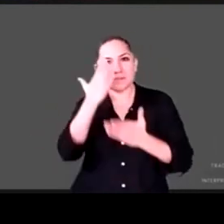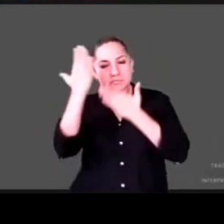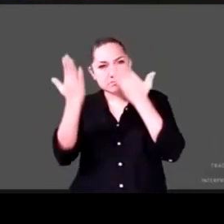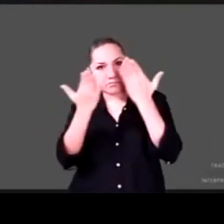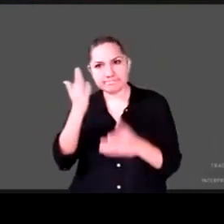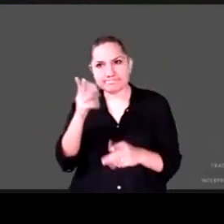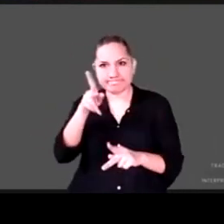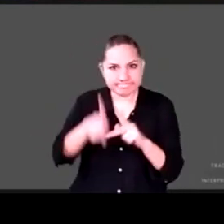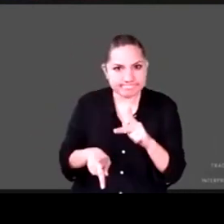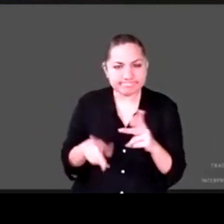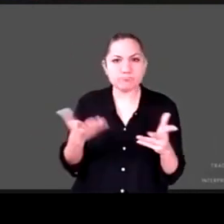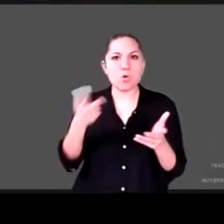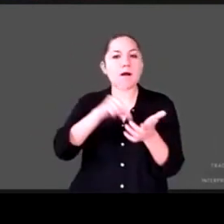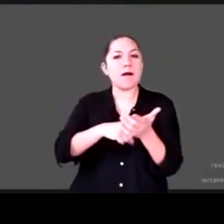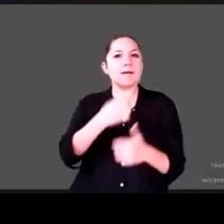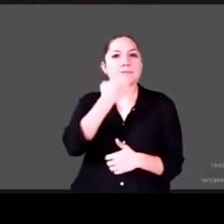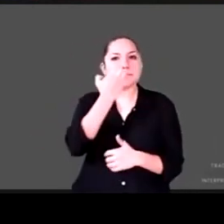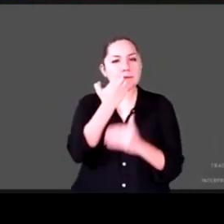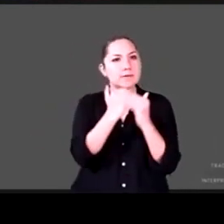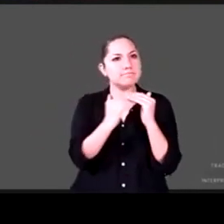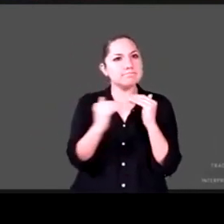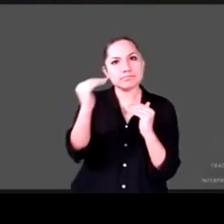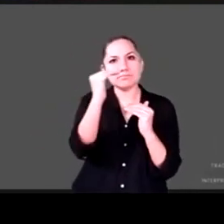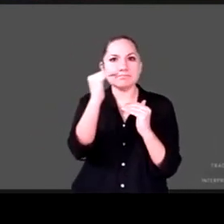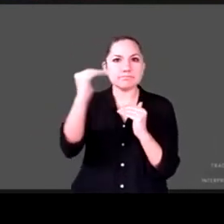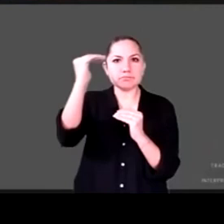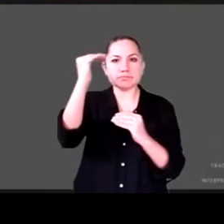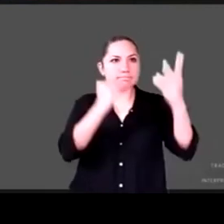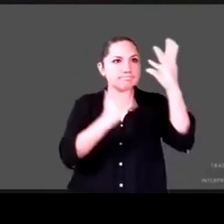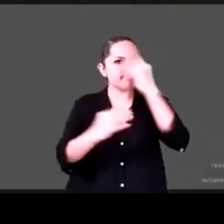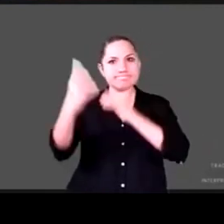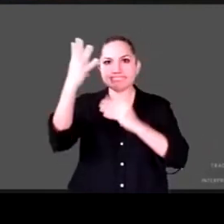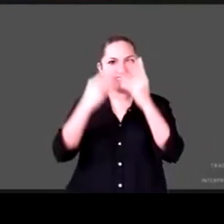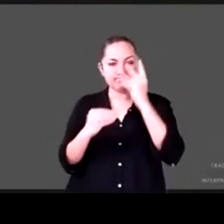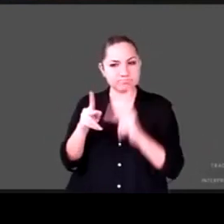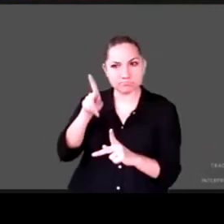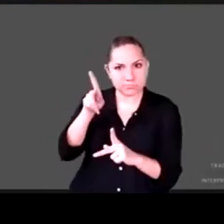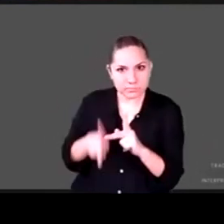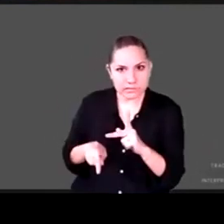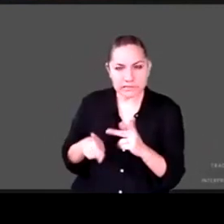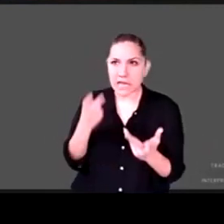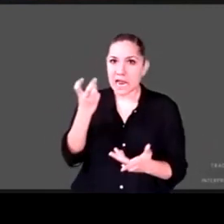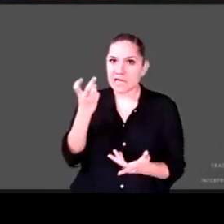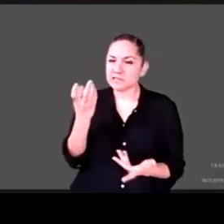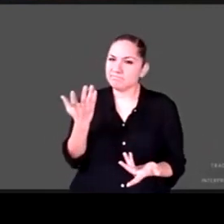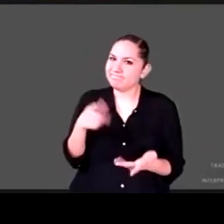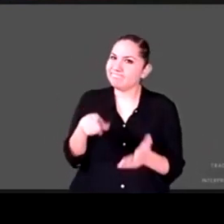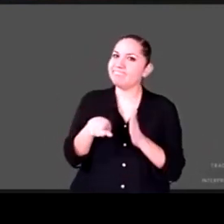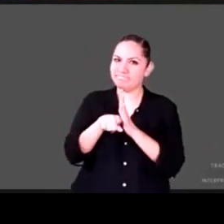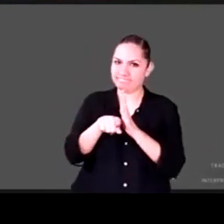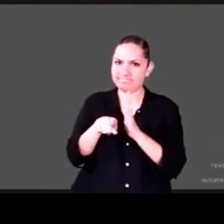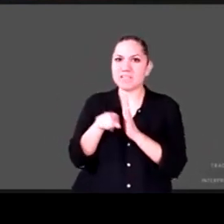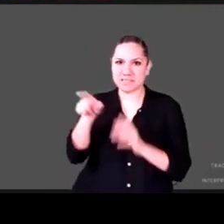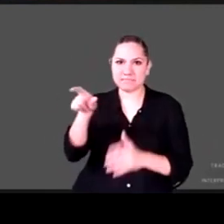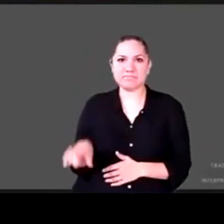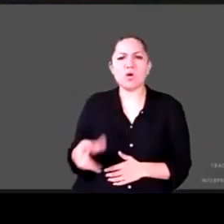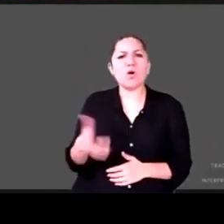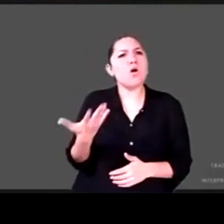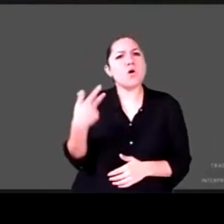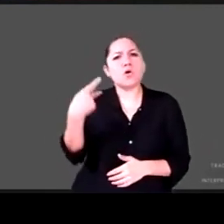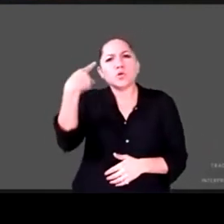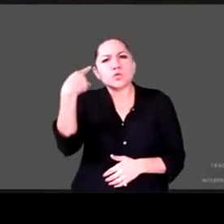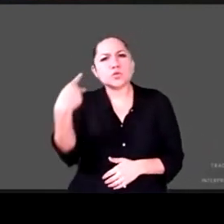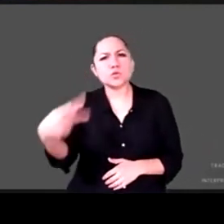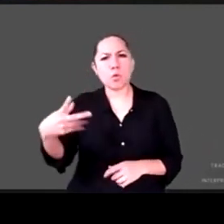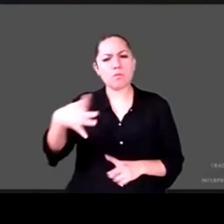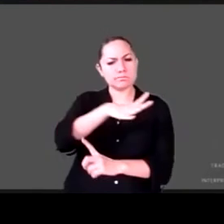académica, el que no pueda contar con un espacio amplio donde respire su infancia y, por lo